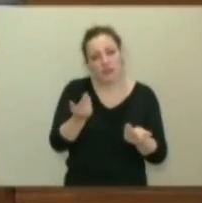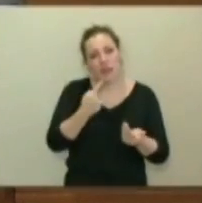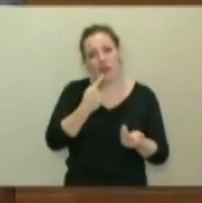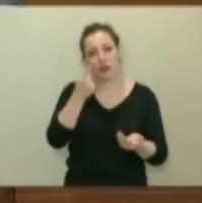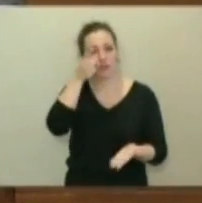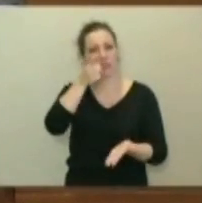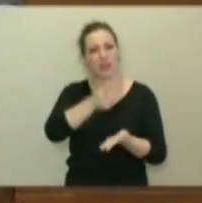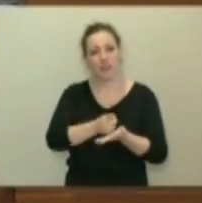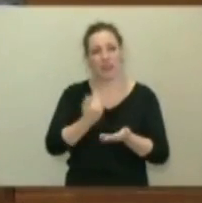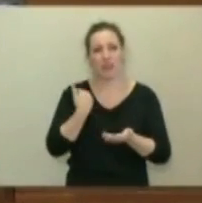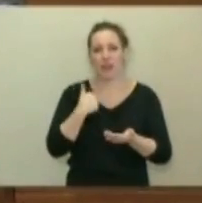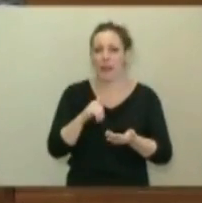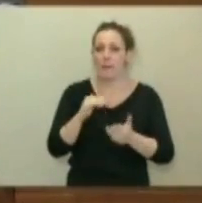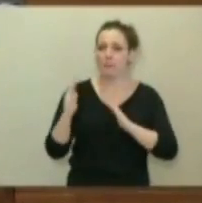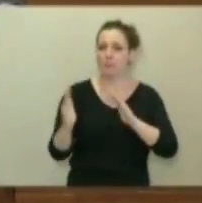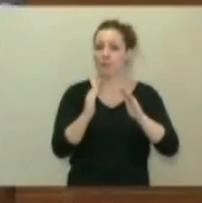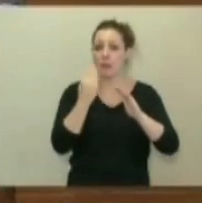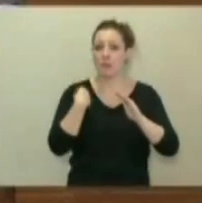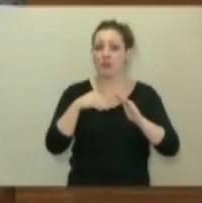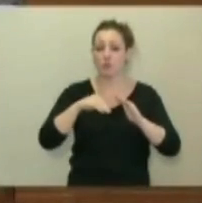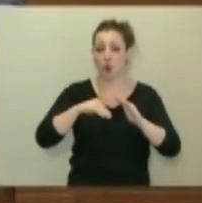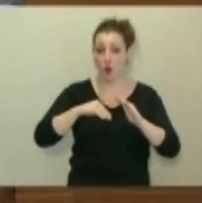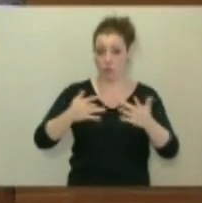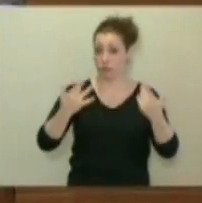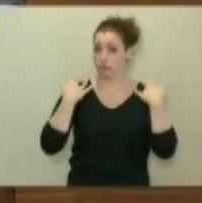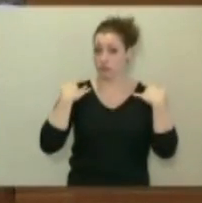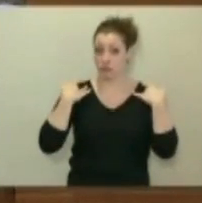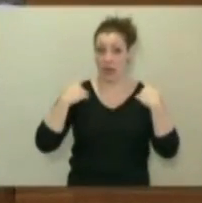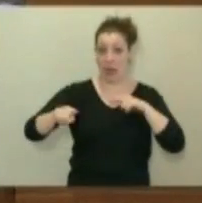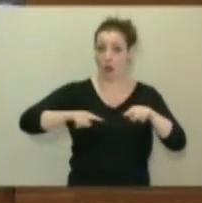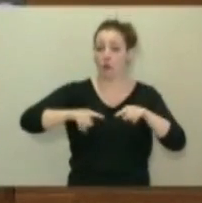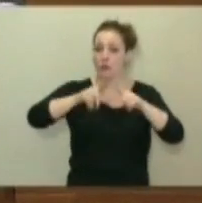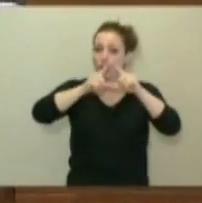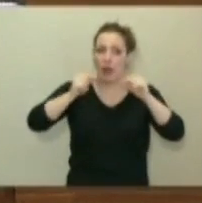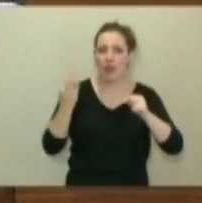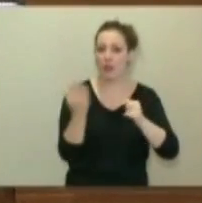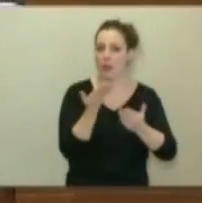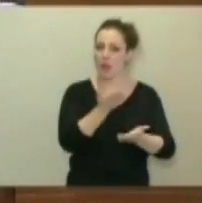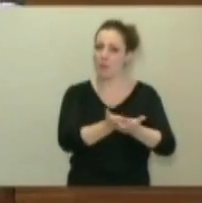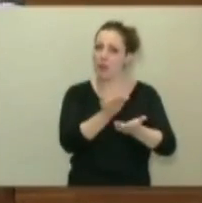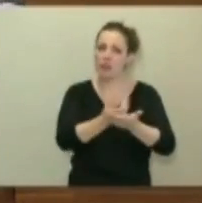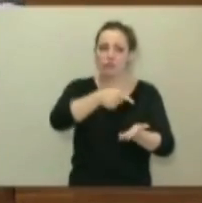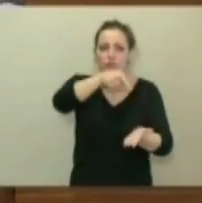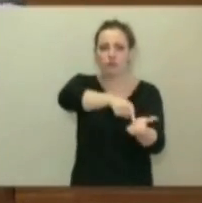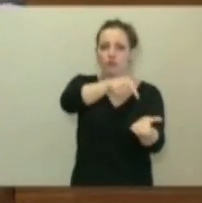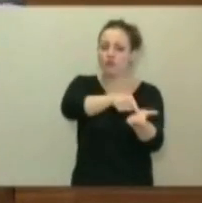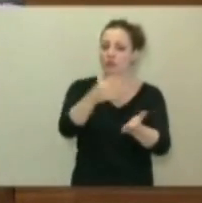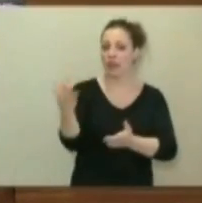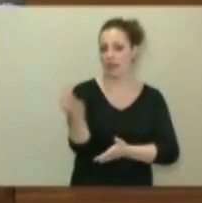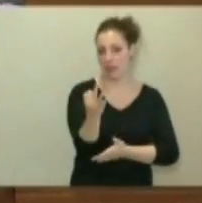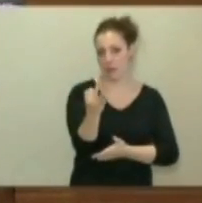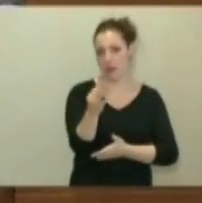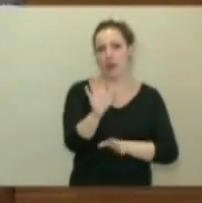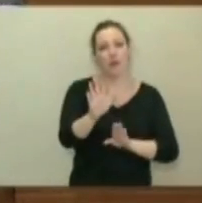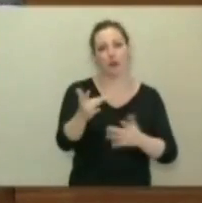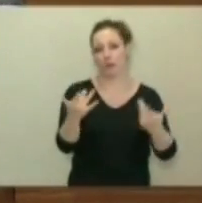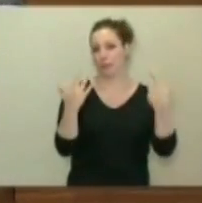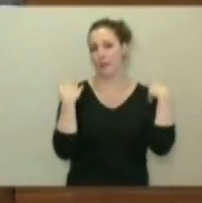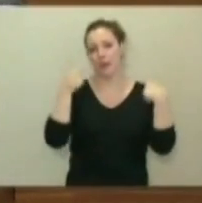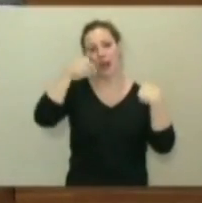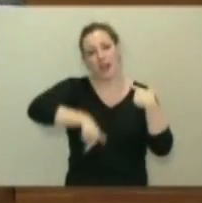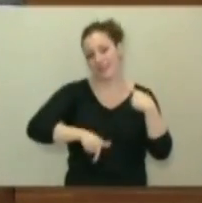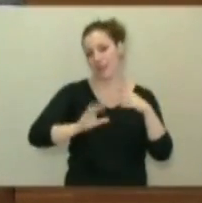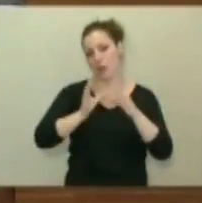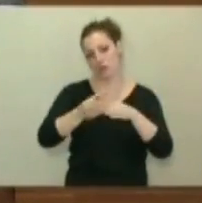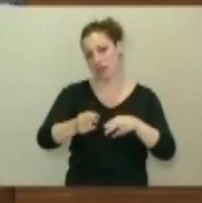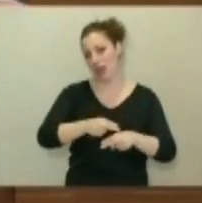vuelvo exigírselas. Pero no son las competencias de esta Cámara, más allá